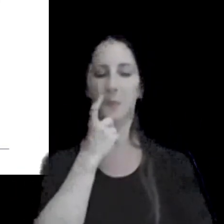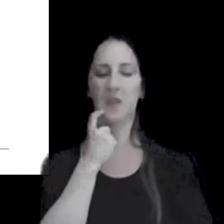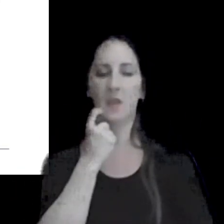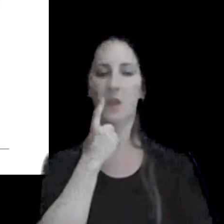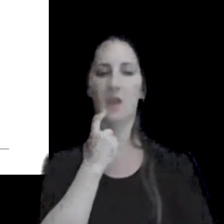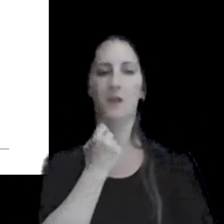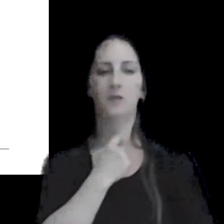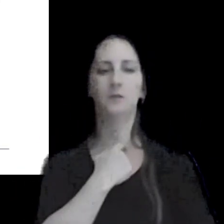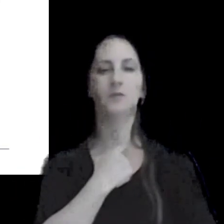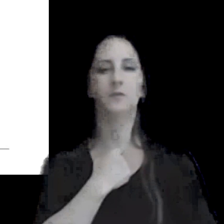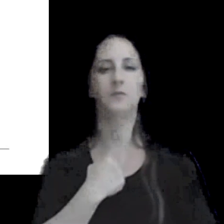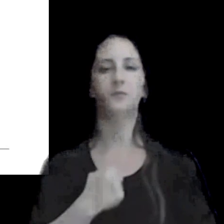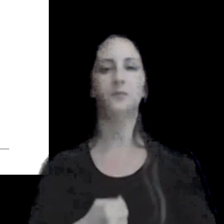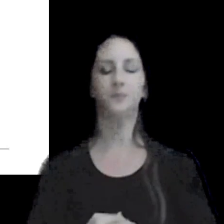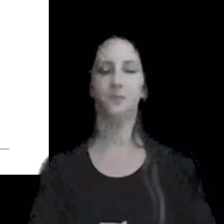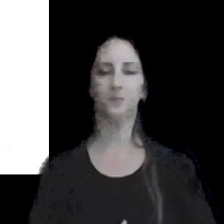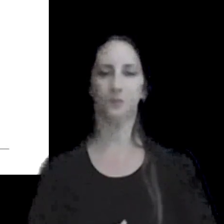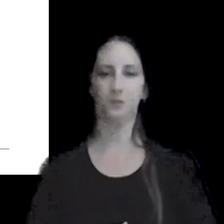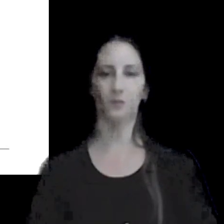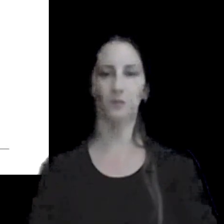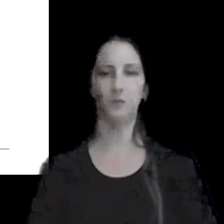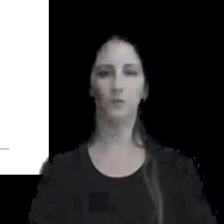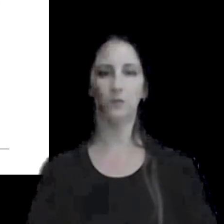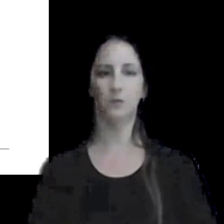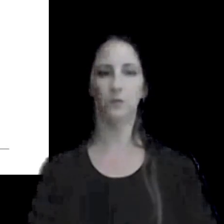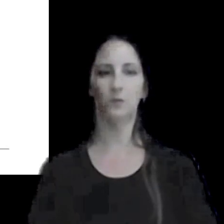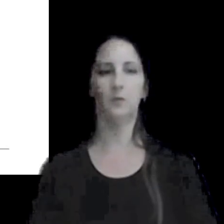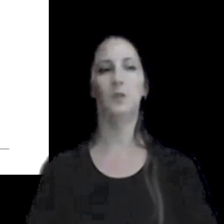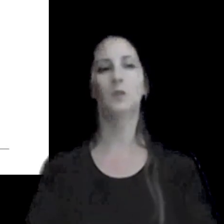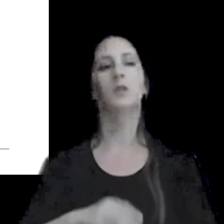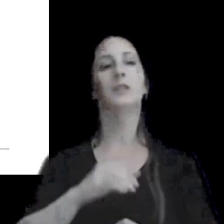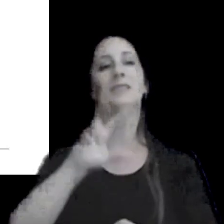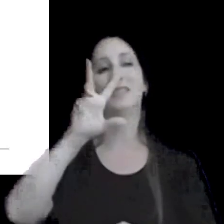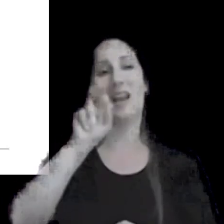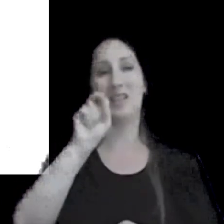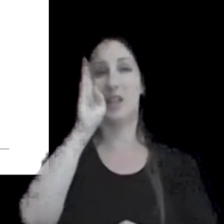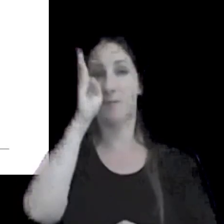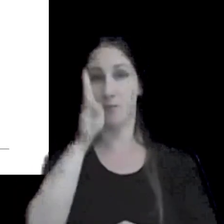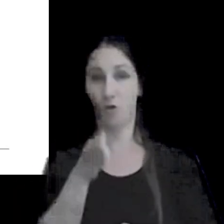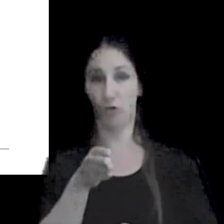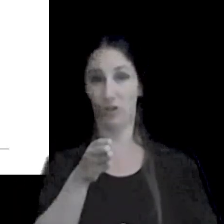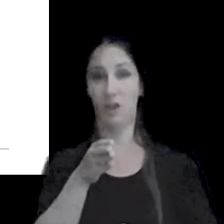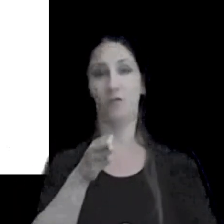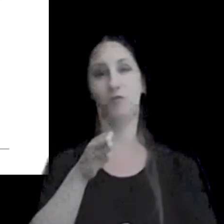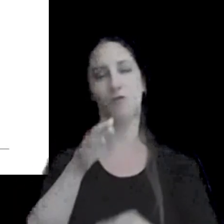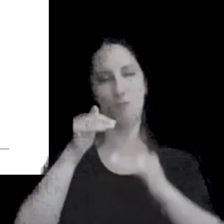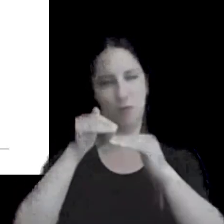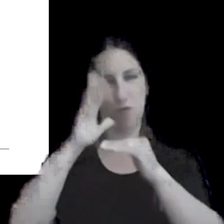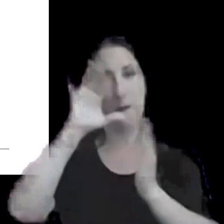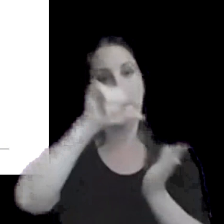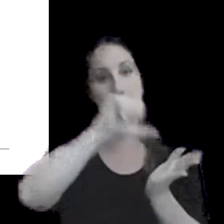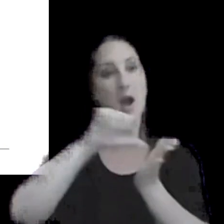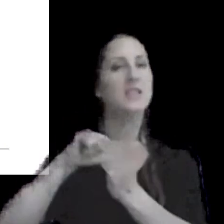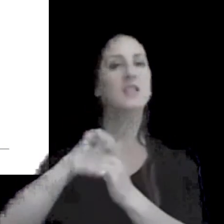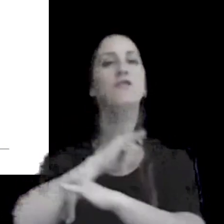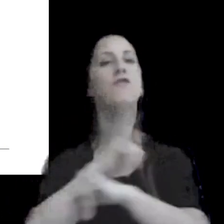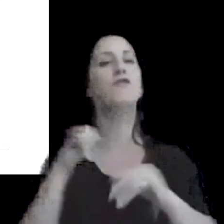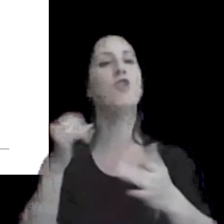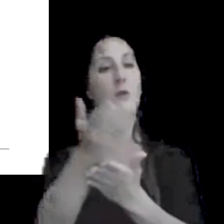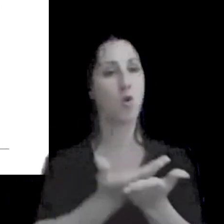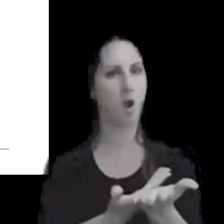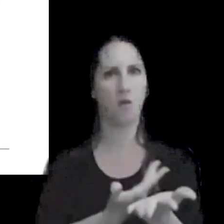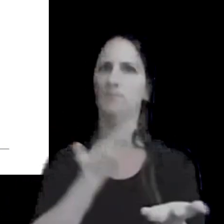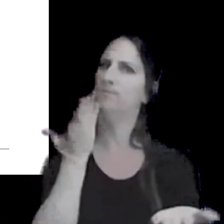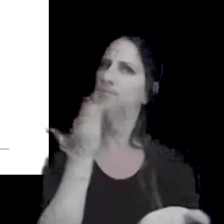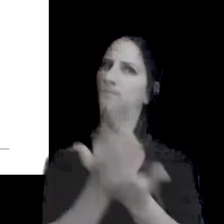del mismo modo solo un poquito más del 30% de los países que implementaron informe local exigen que se